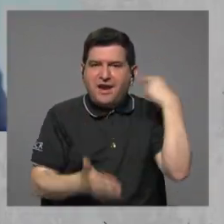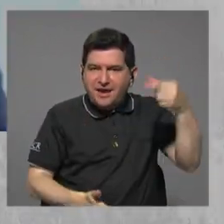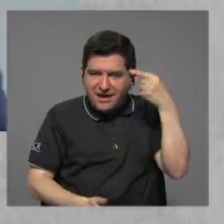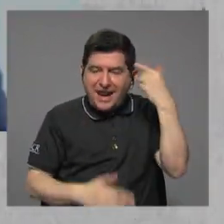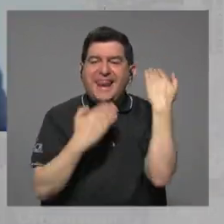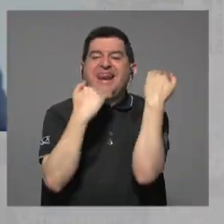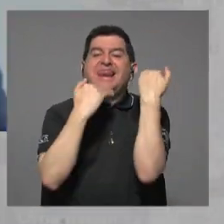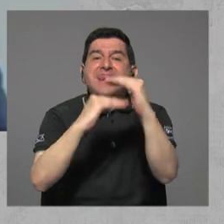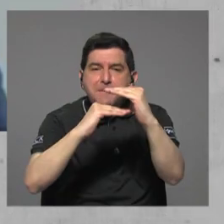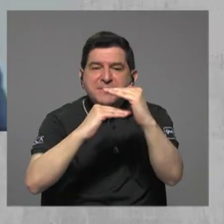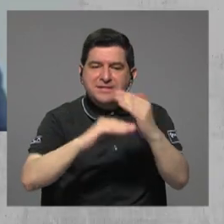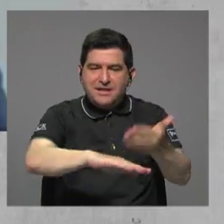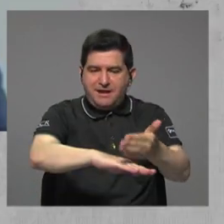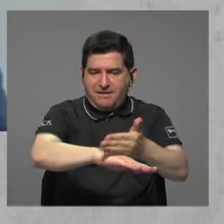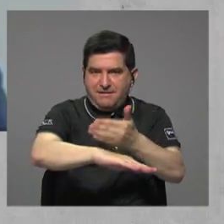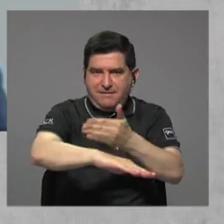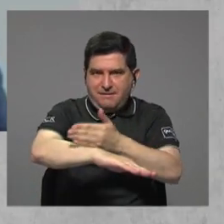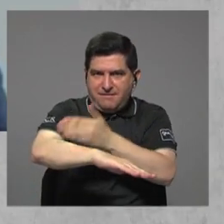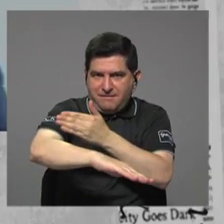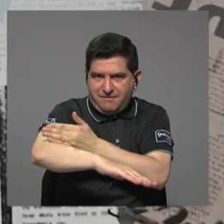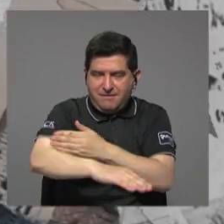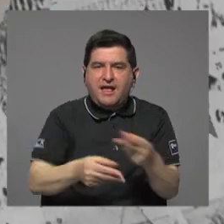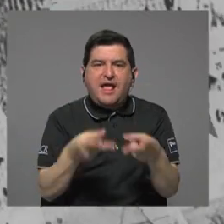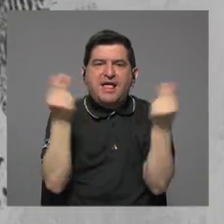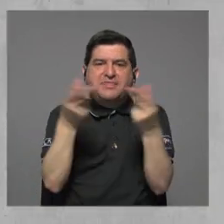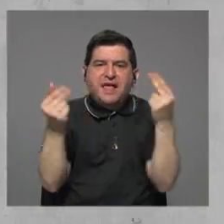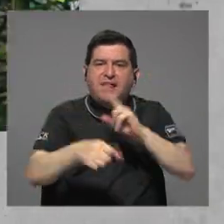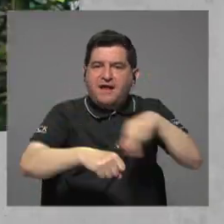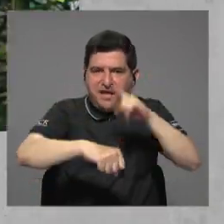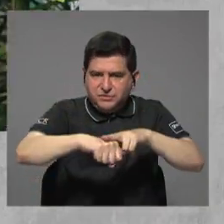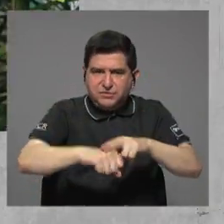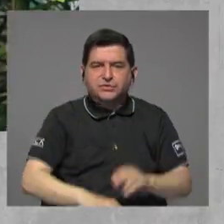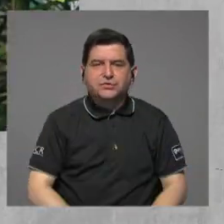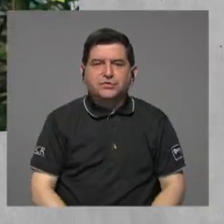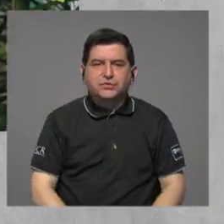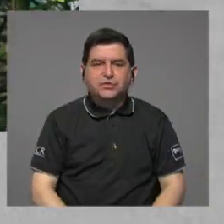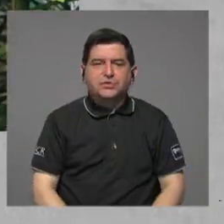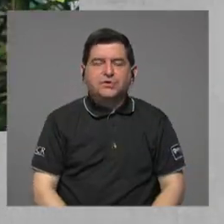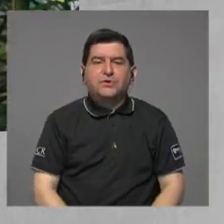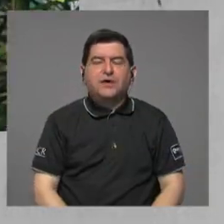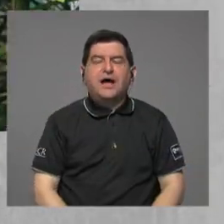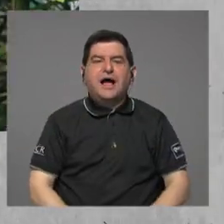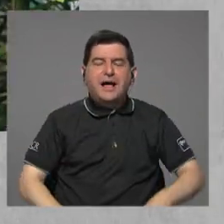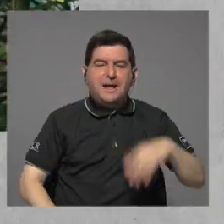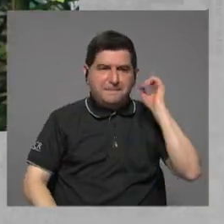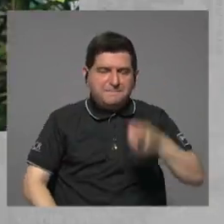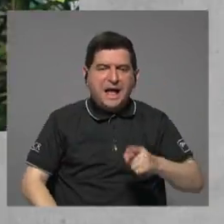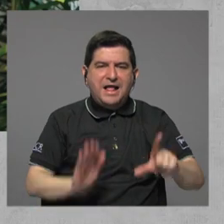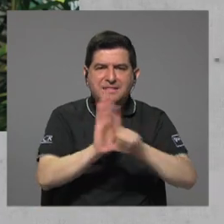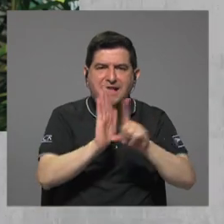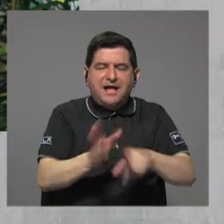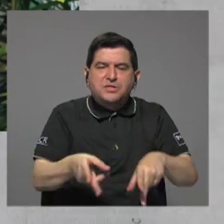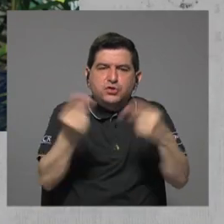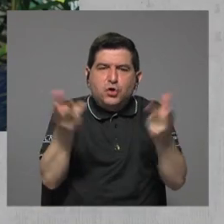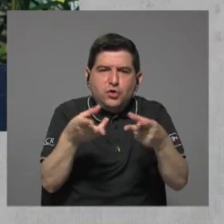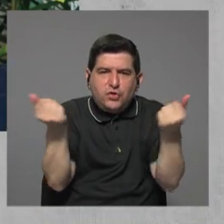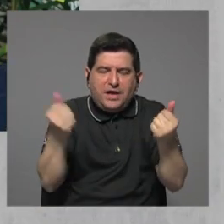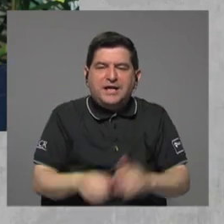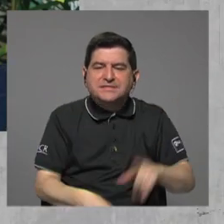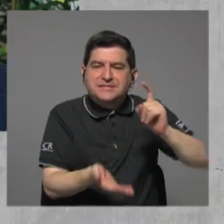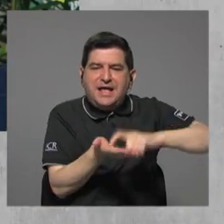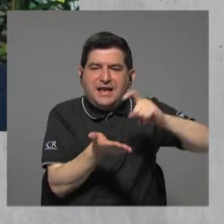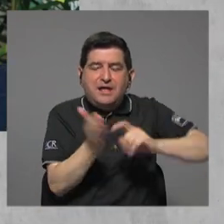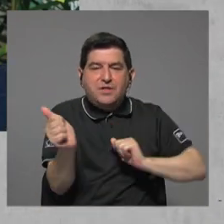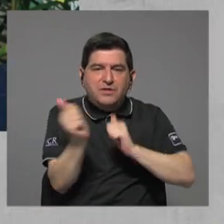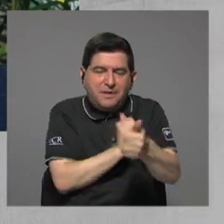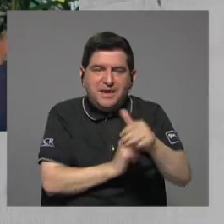límite al crecimiento del gasto corriente. Suspende los mandatos legales de gasto cuando el endeudamiento